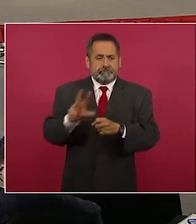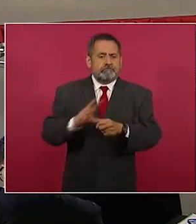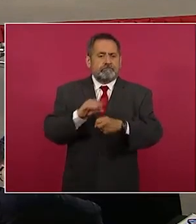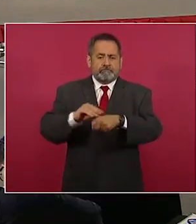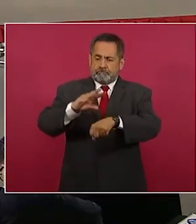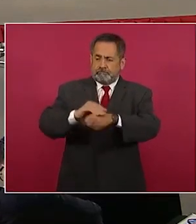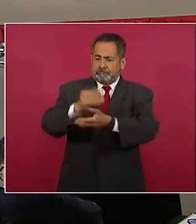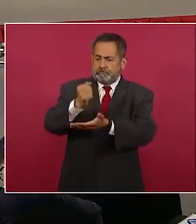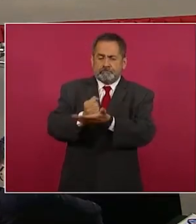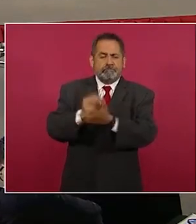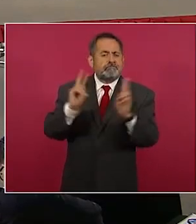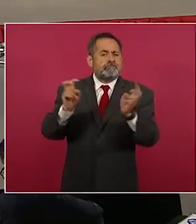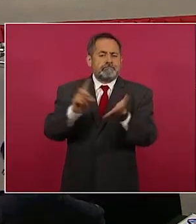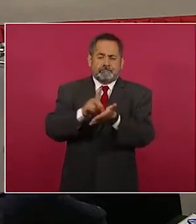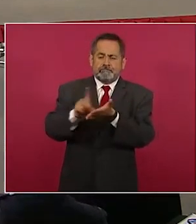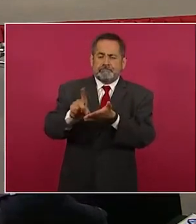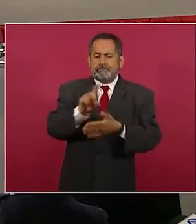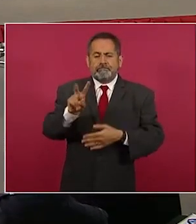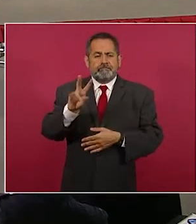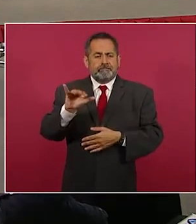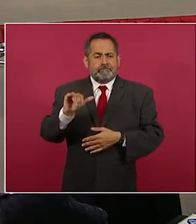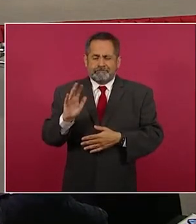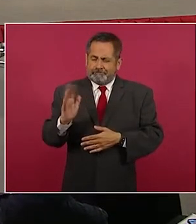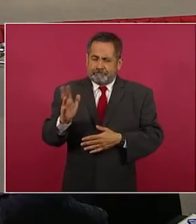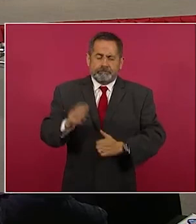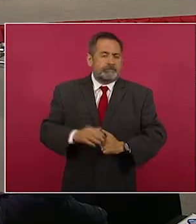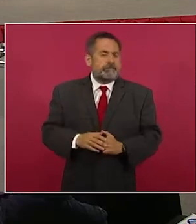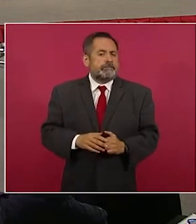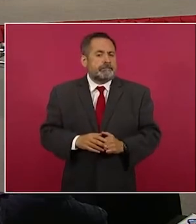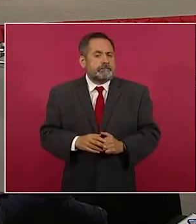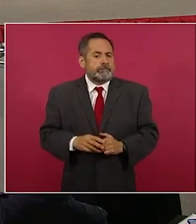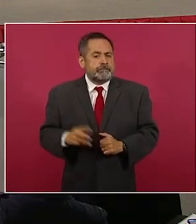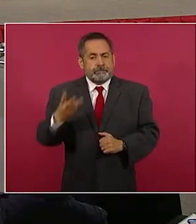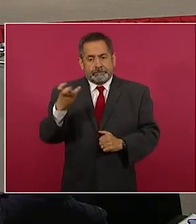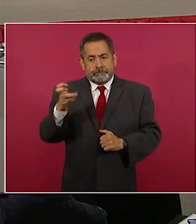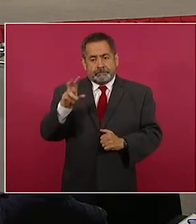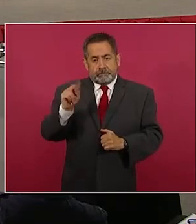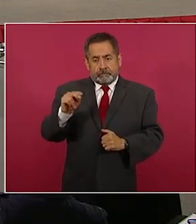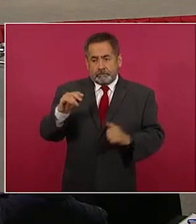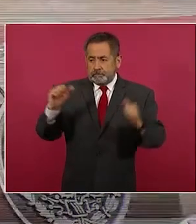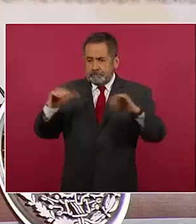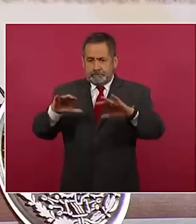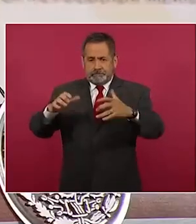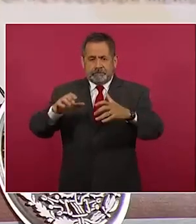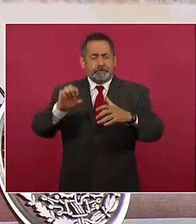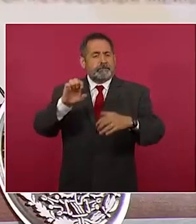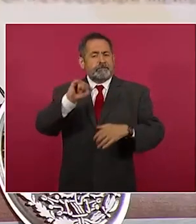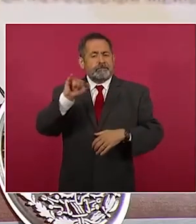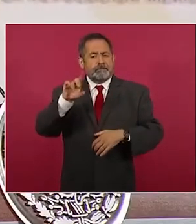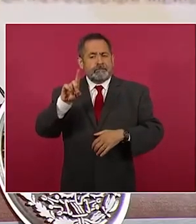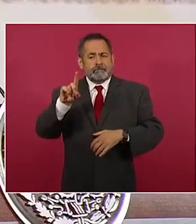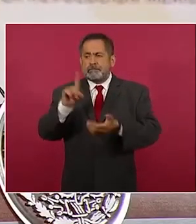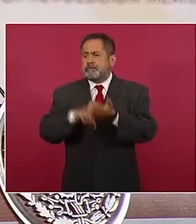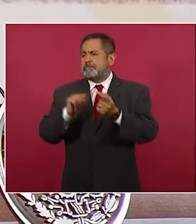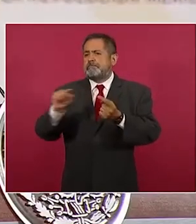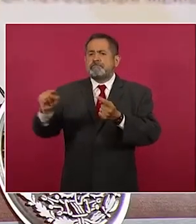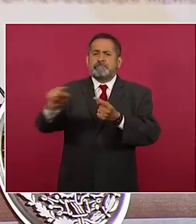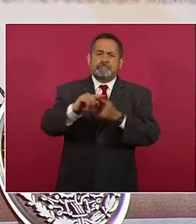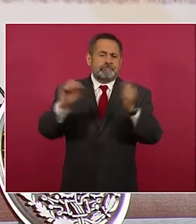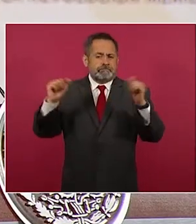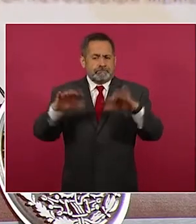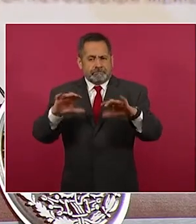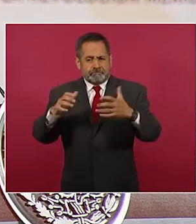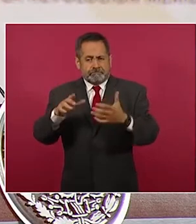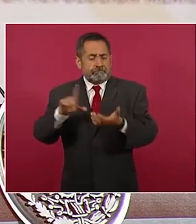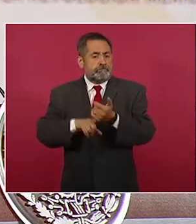Esto ha implicado la realización de 380 asambleas ejidales, con la participación de casi